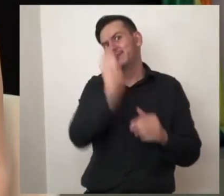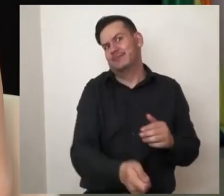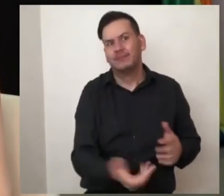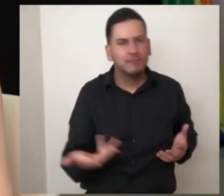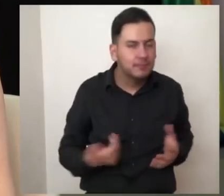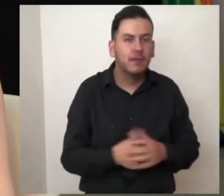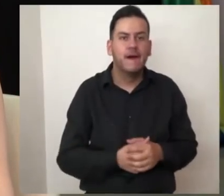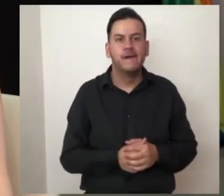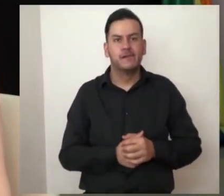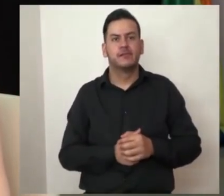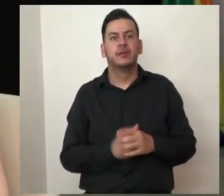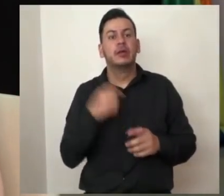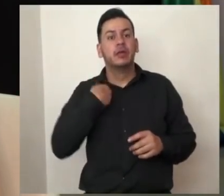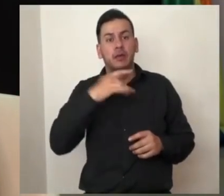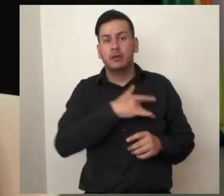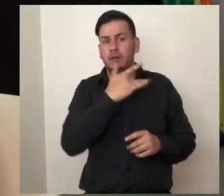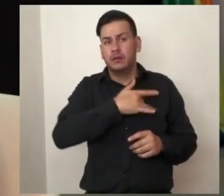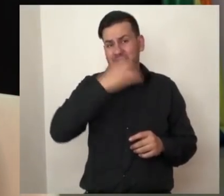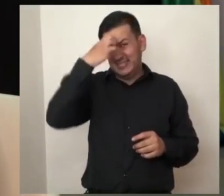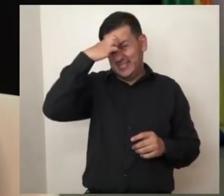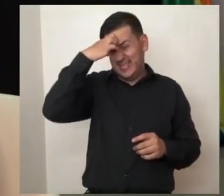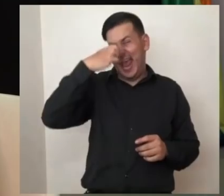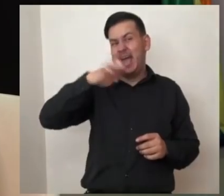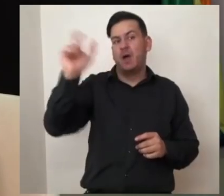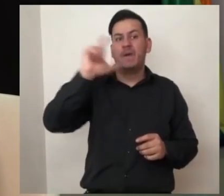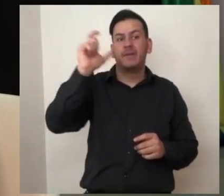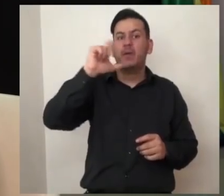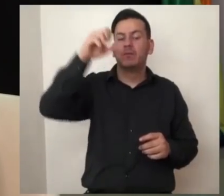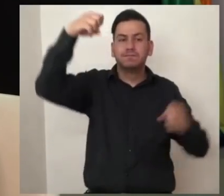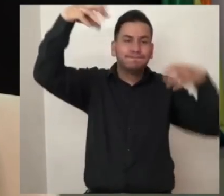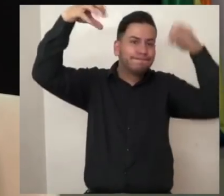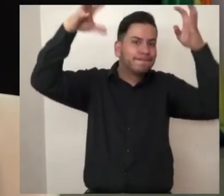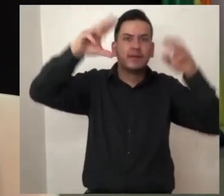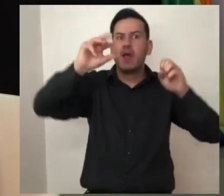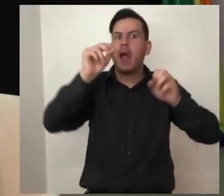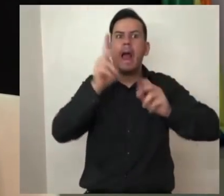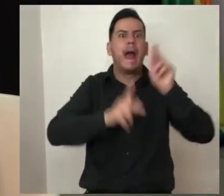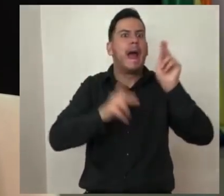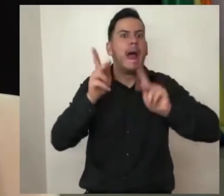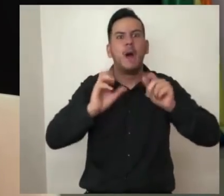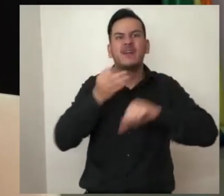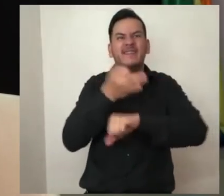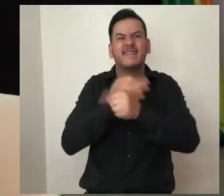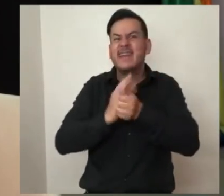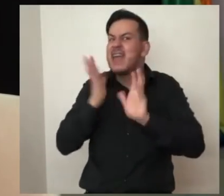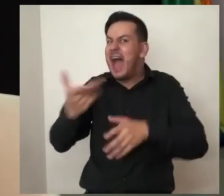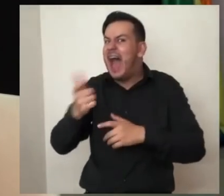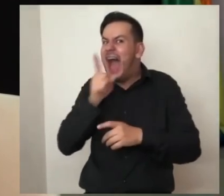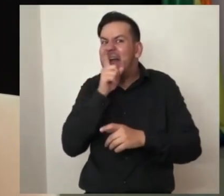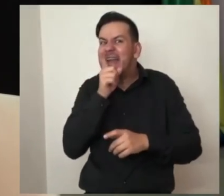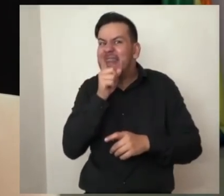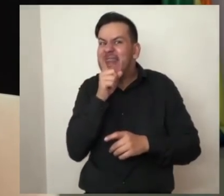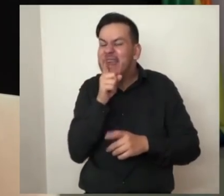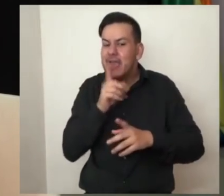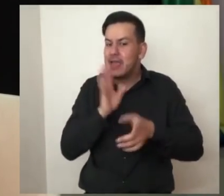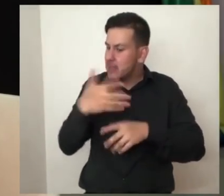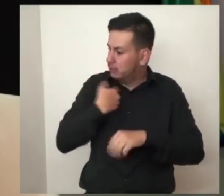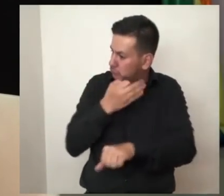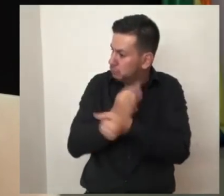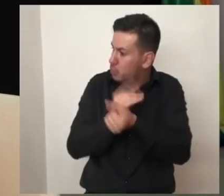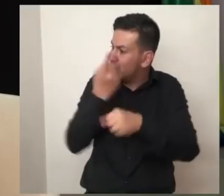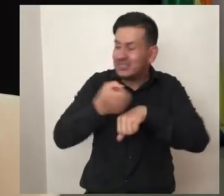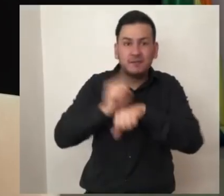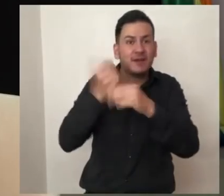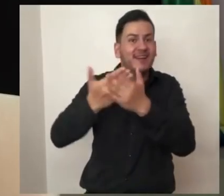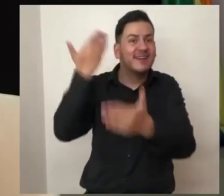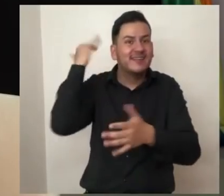pero sobre todo extraño. Esa época en la que las lámparas y los muebles no hablaban ni hacían chistes. Ya cállate, ya me lo contaste